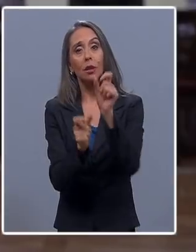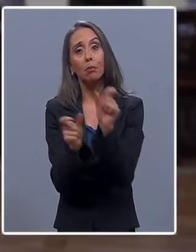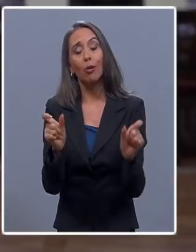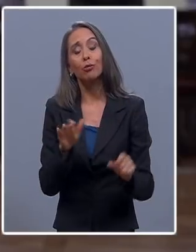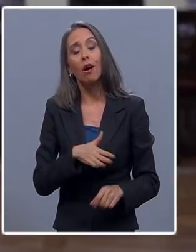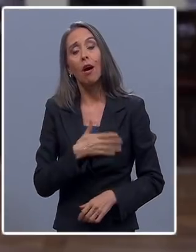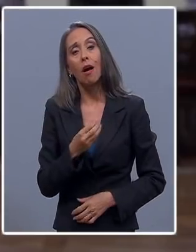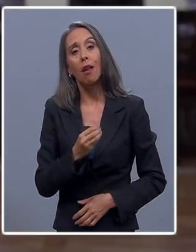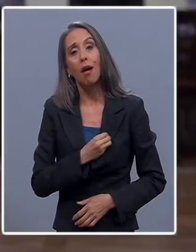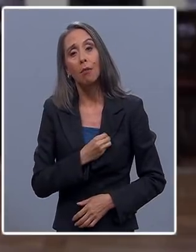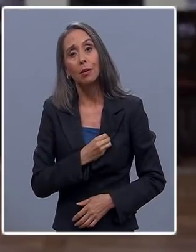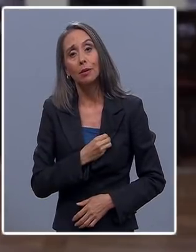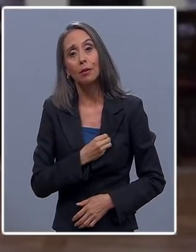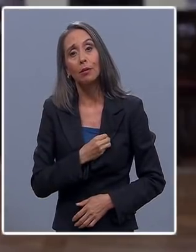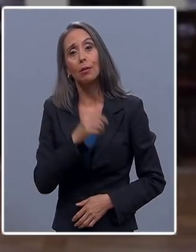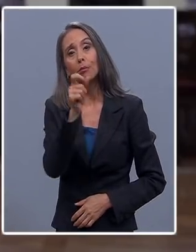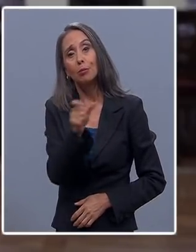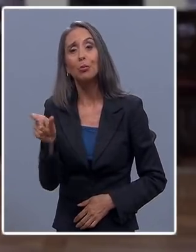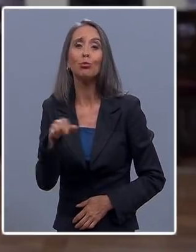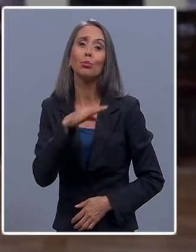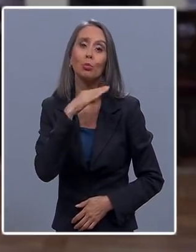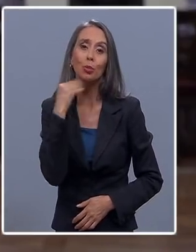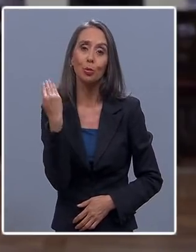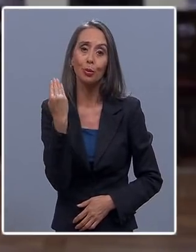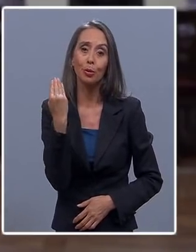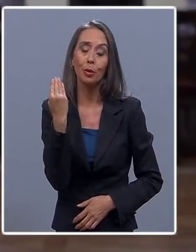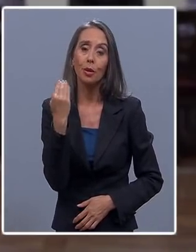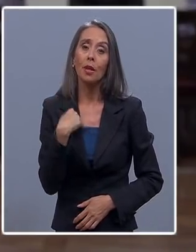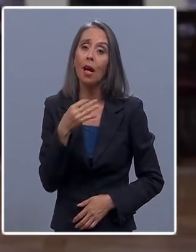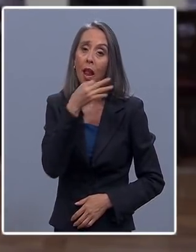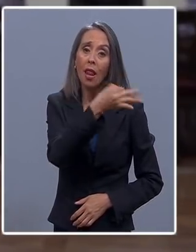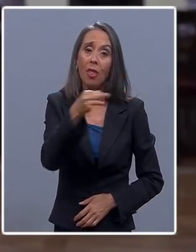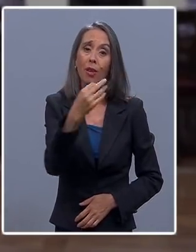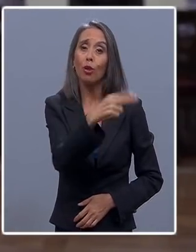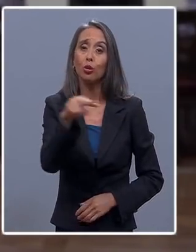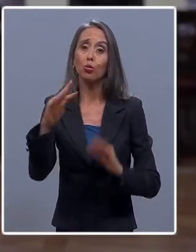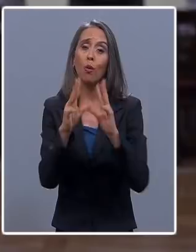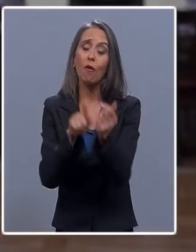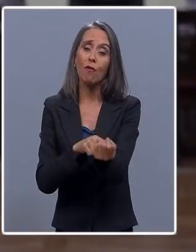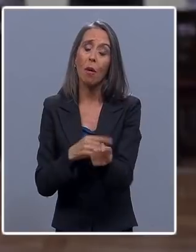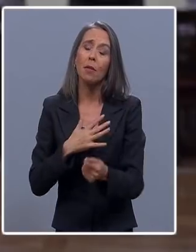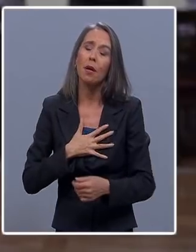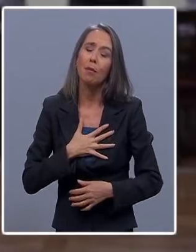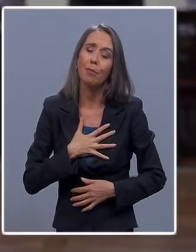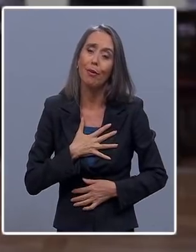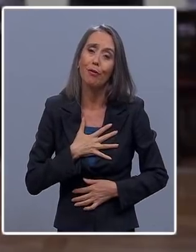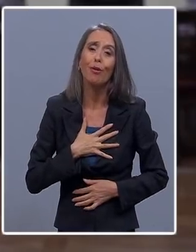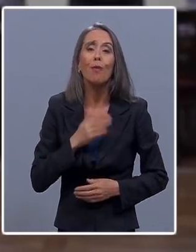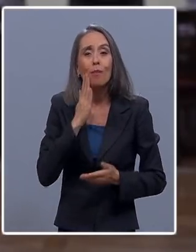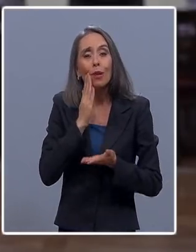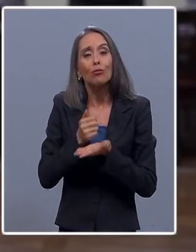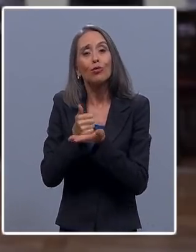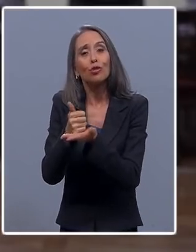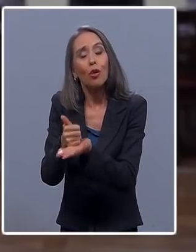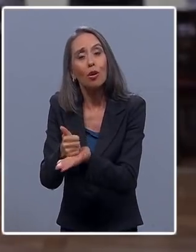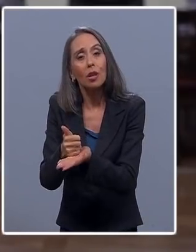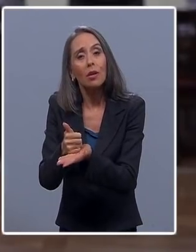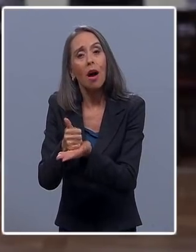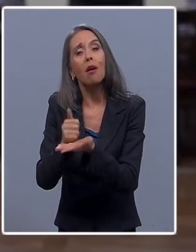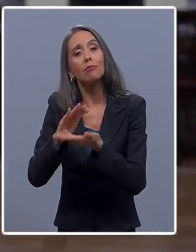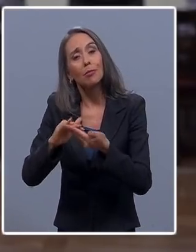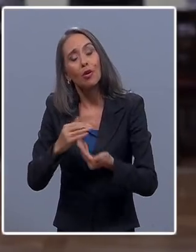lamentablemente, han fallecido. Expreso a sus familias mi más profunda solidaridad y